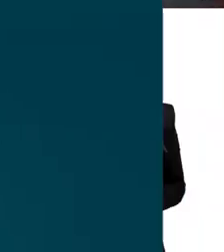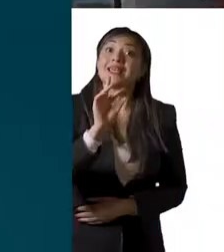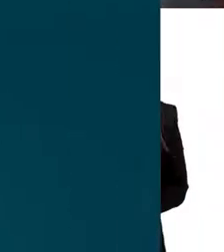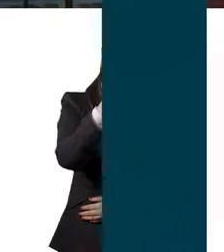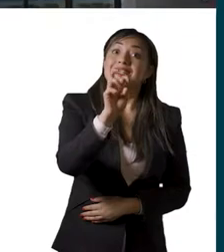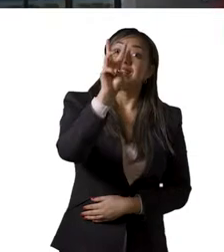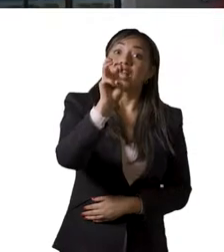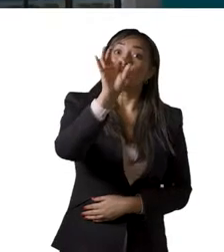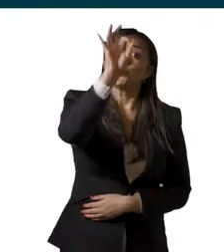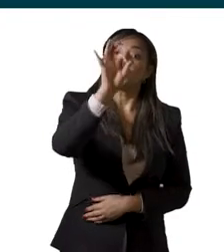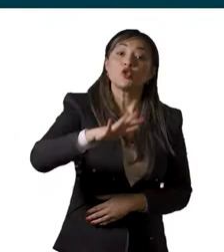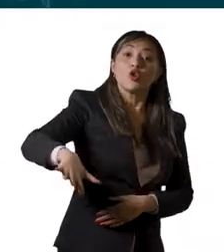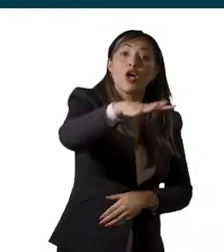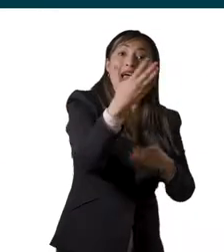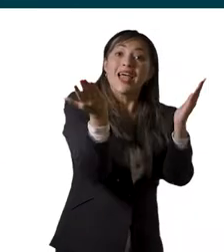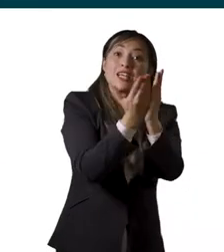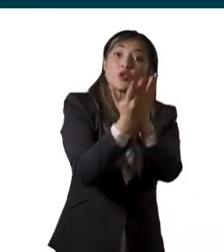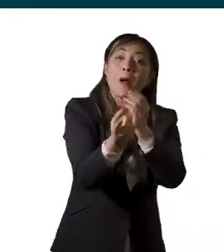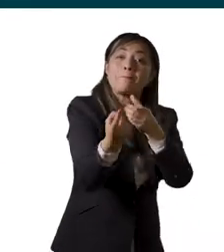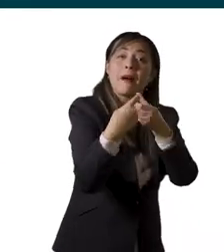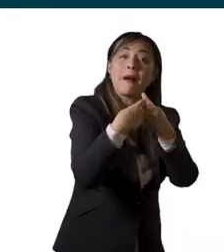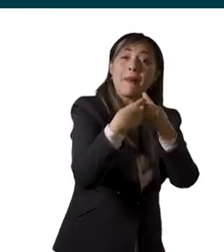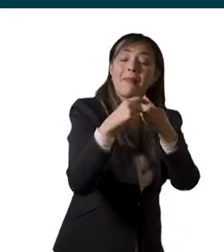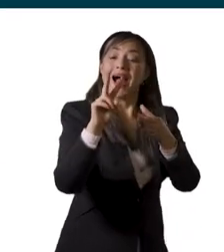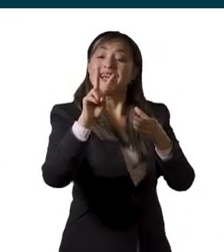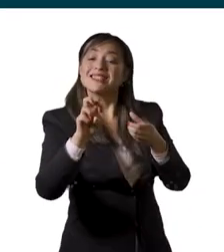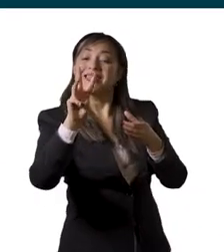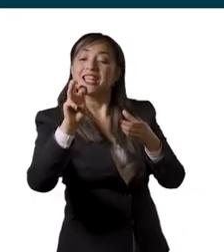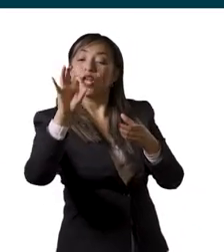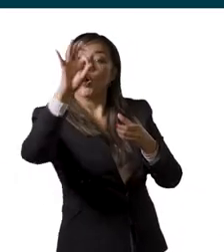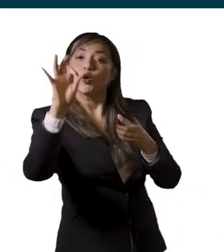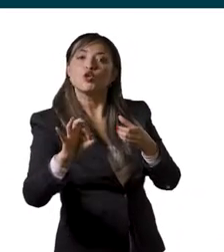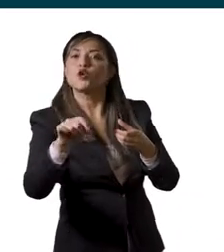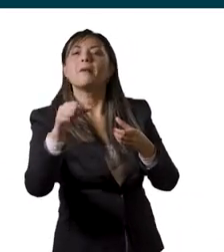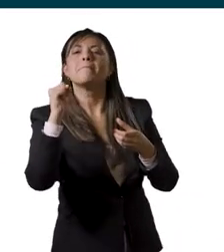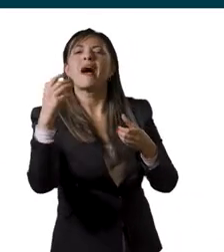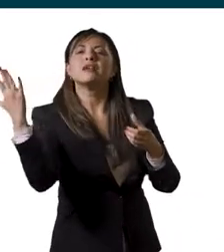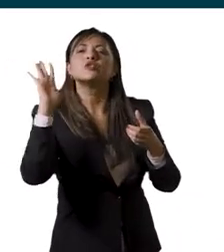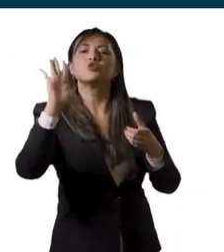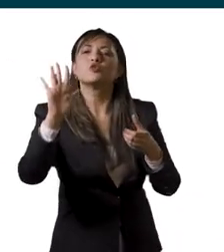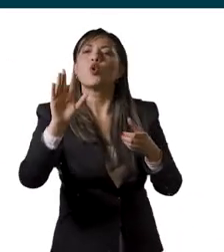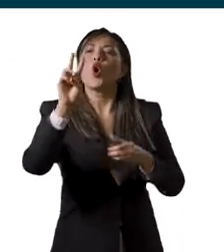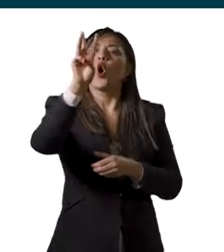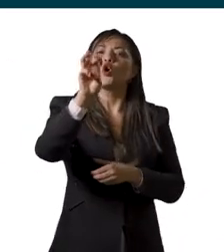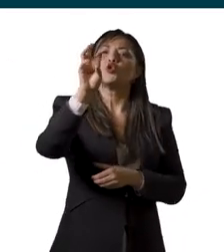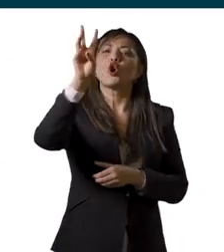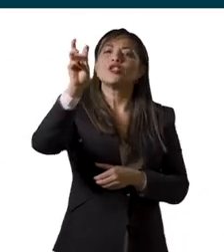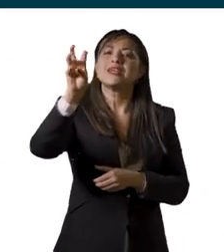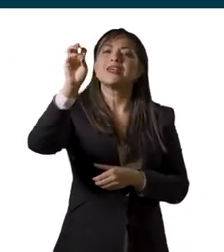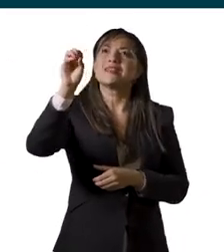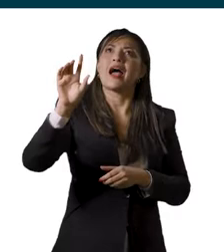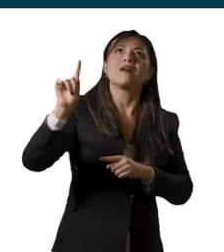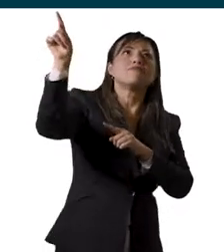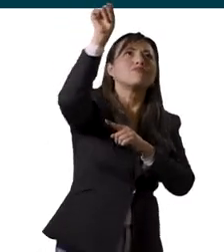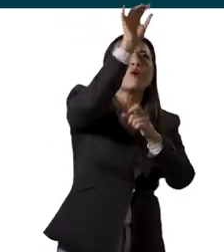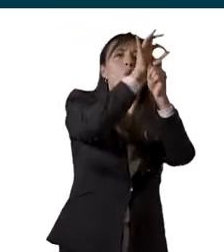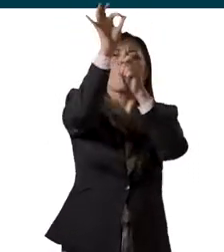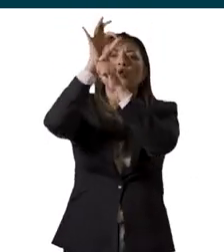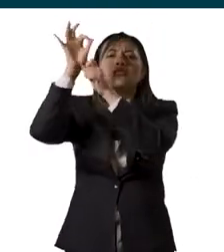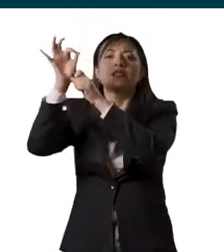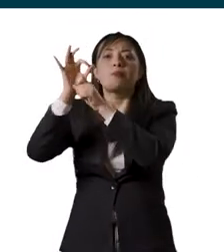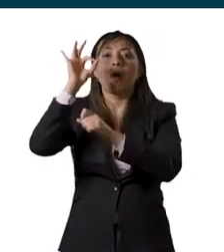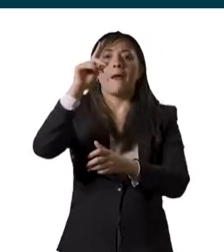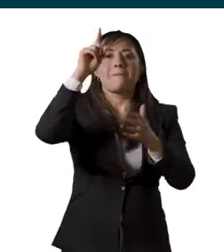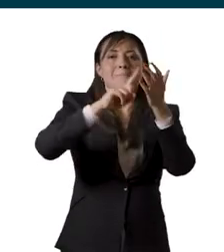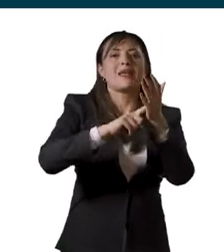El 78% de los estudiantes matriculados en la Universidad Nacional de Colombia provienen de 880 de los